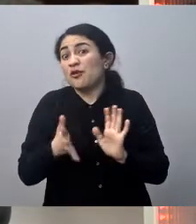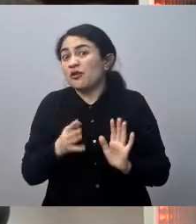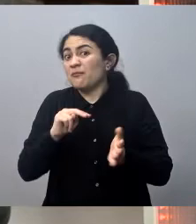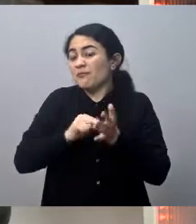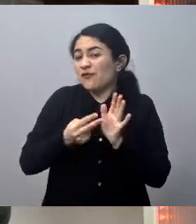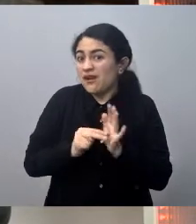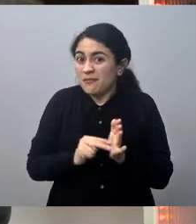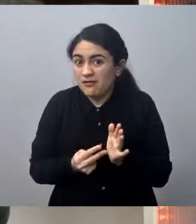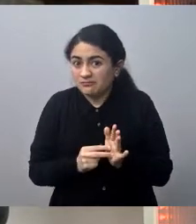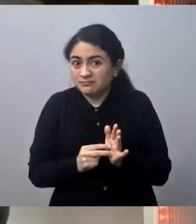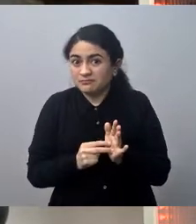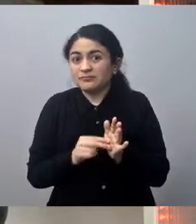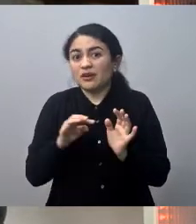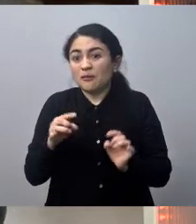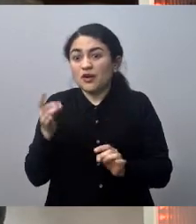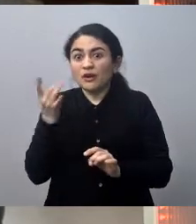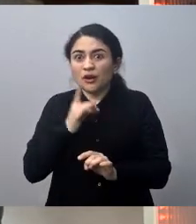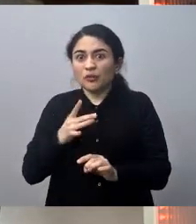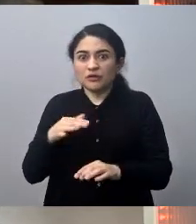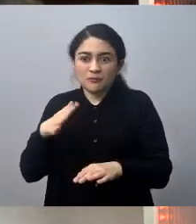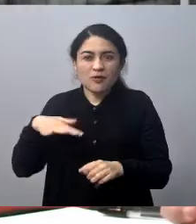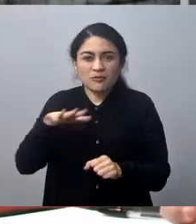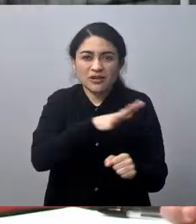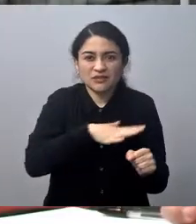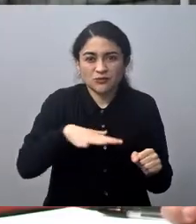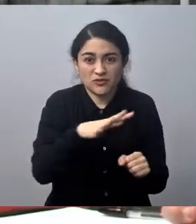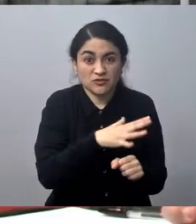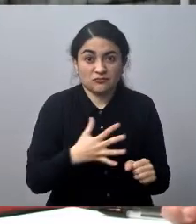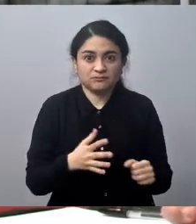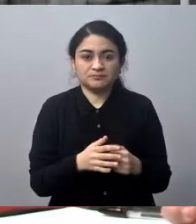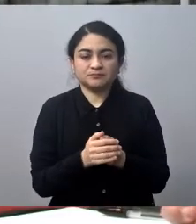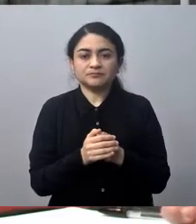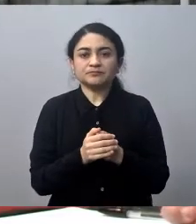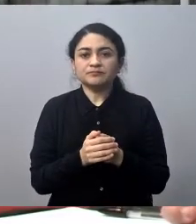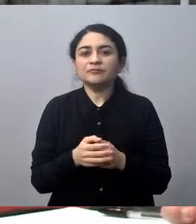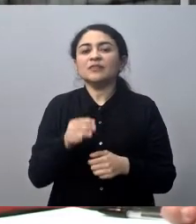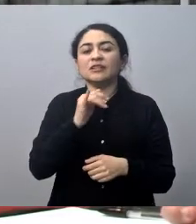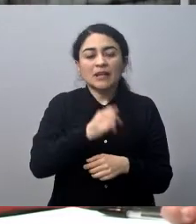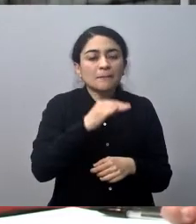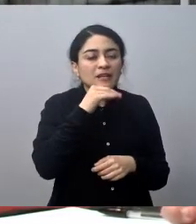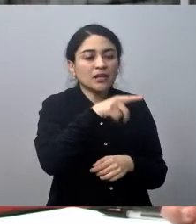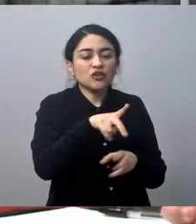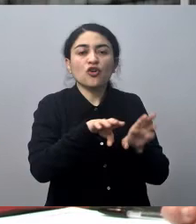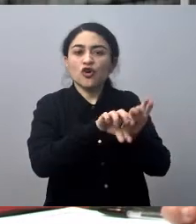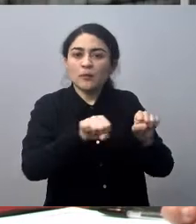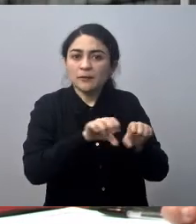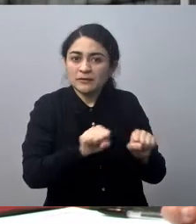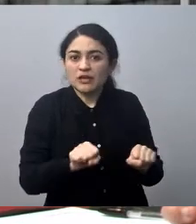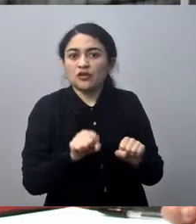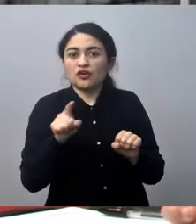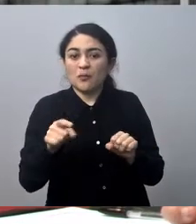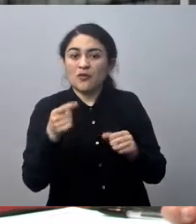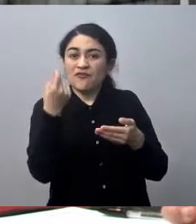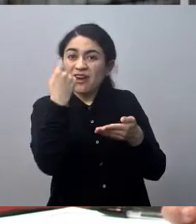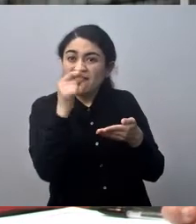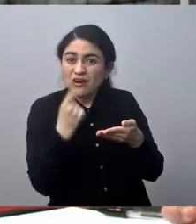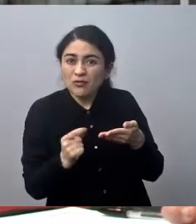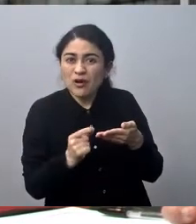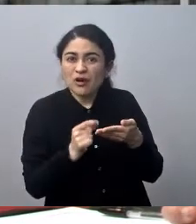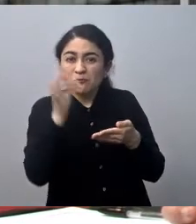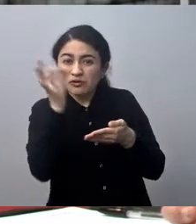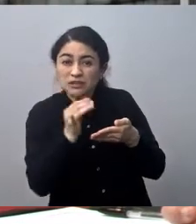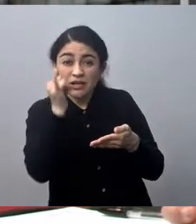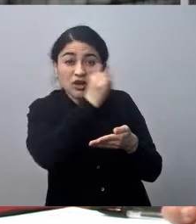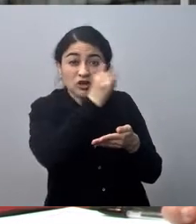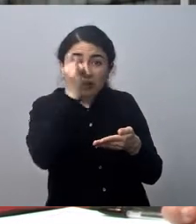ser uno de los problemas que también ha ocurrido en el último tiempo. No, y además se han comprometido a tener mediciones de otros elementos, porque